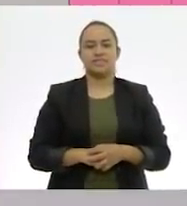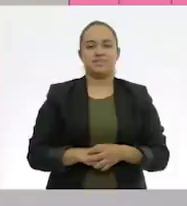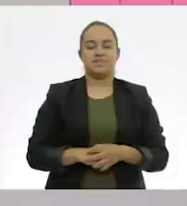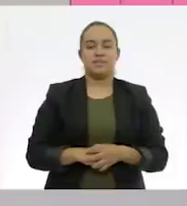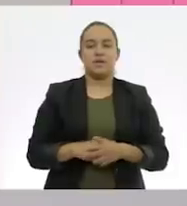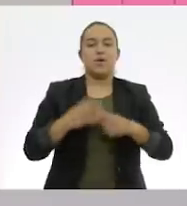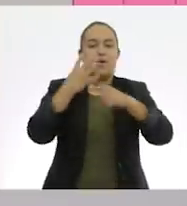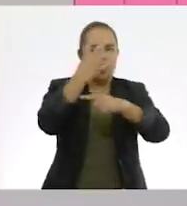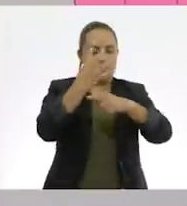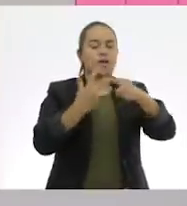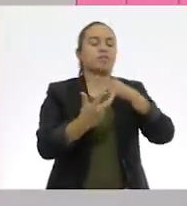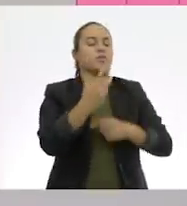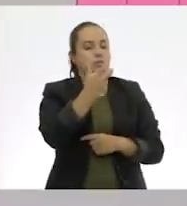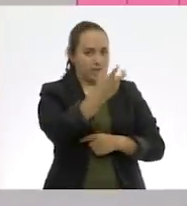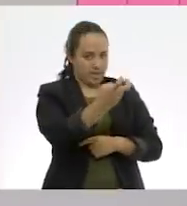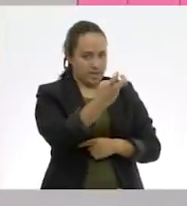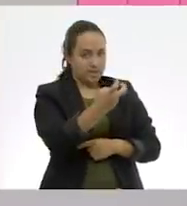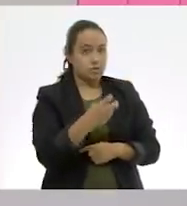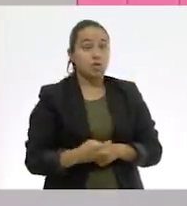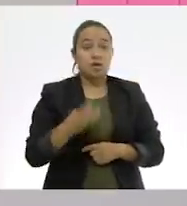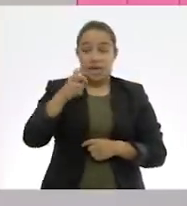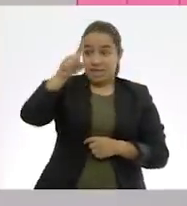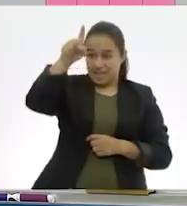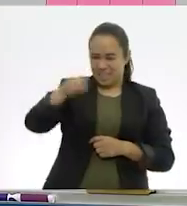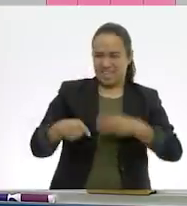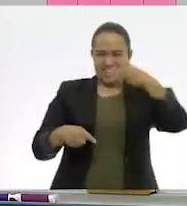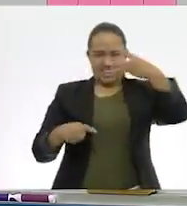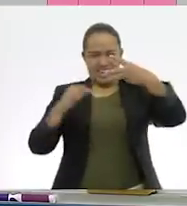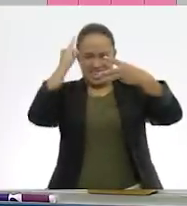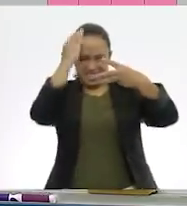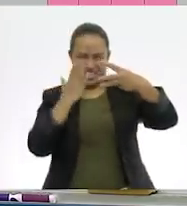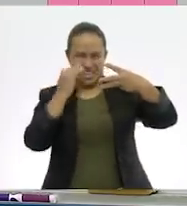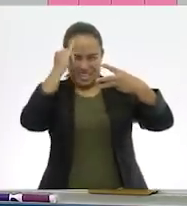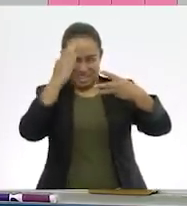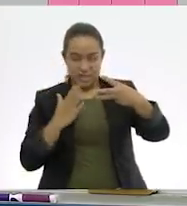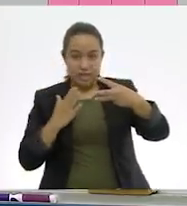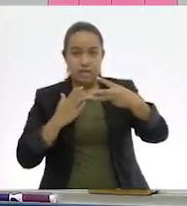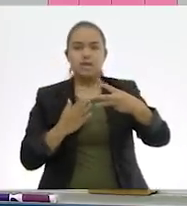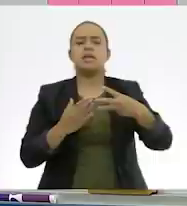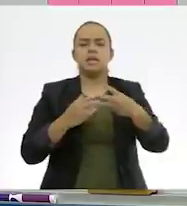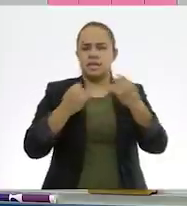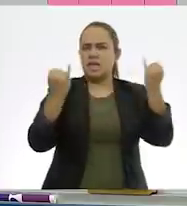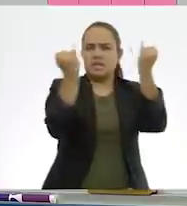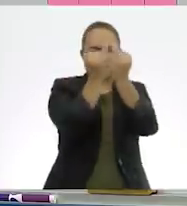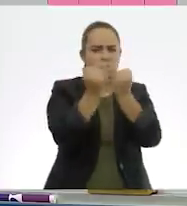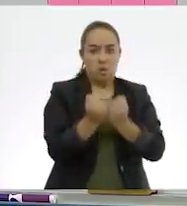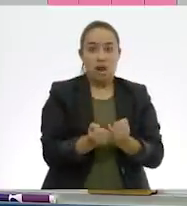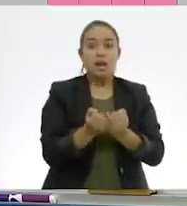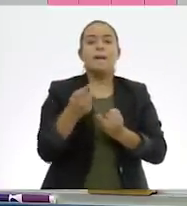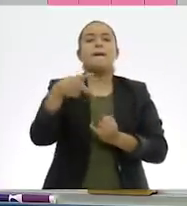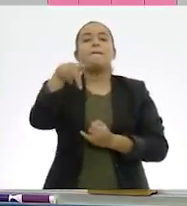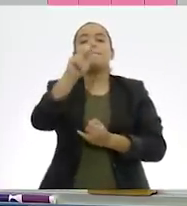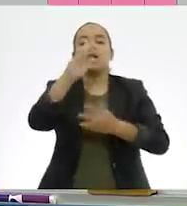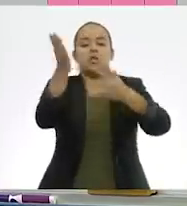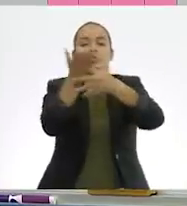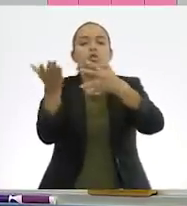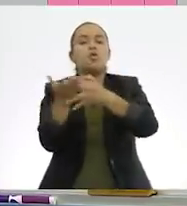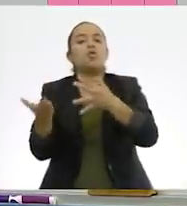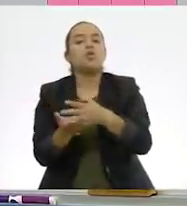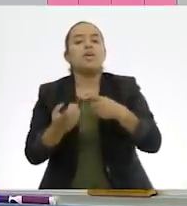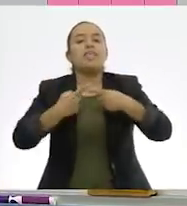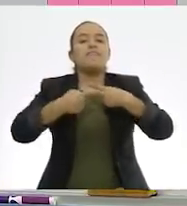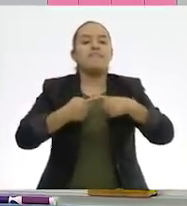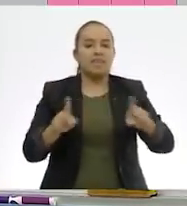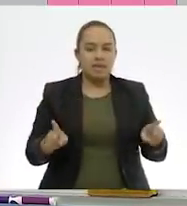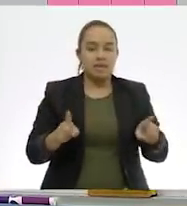Cuatro octavos. Entonces, estas tres imágenes de estas tres fracciones son equivalentes. Aunque veamos representado con números